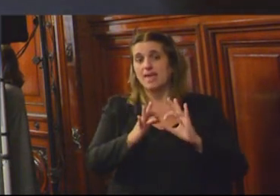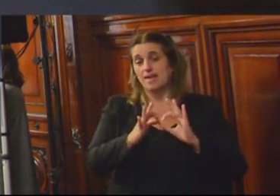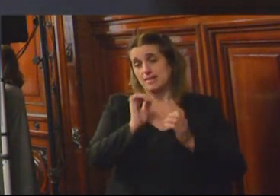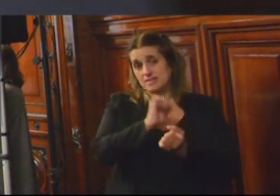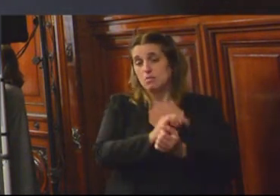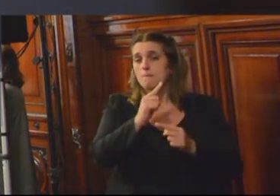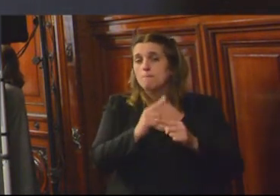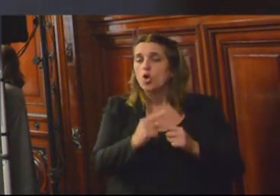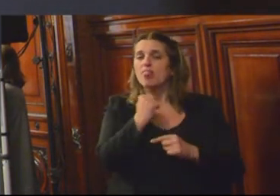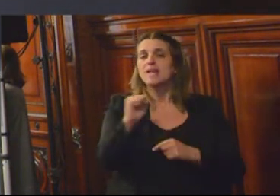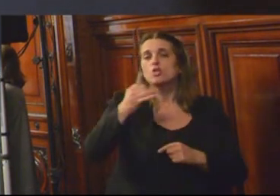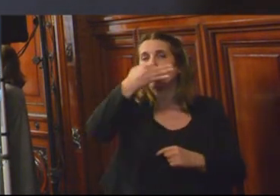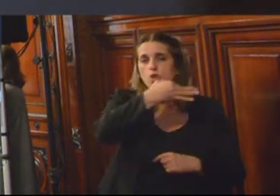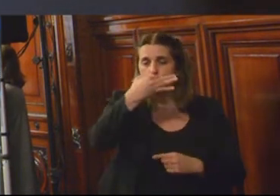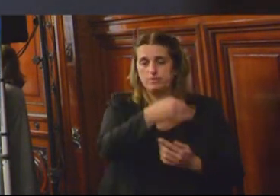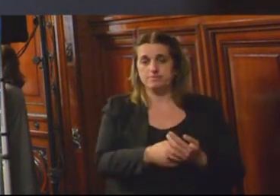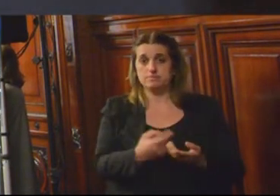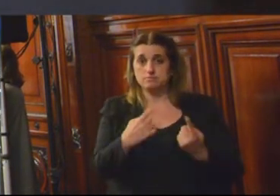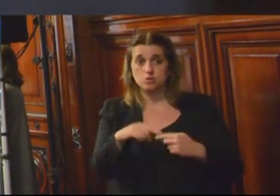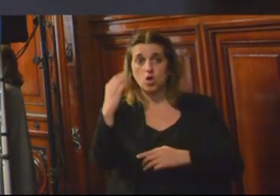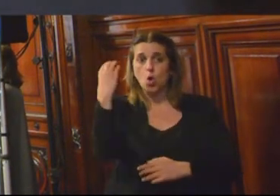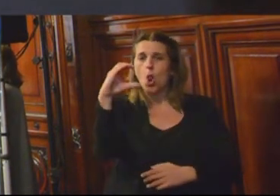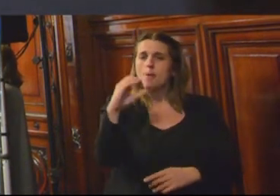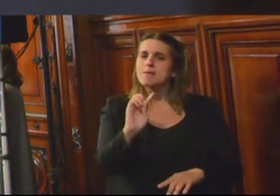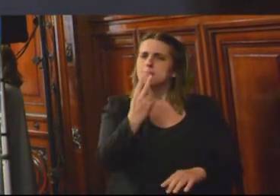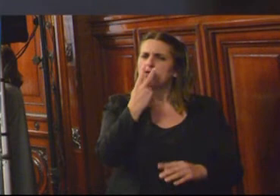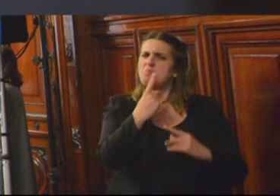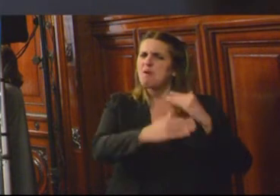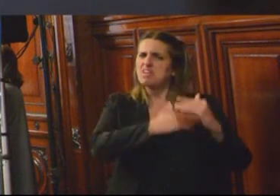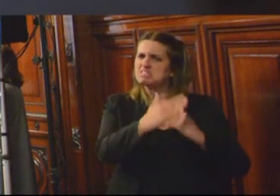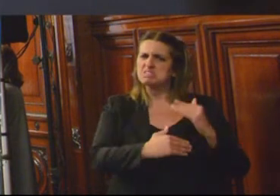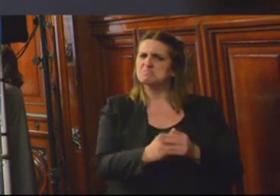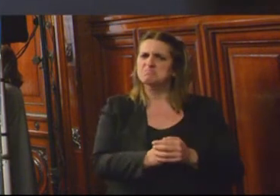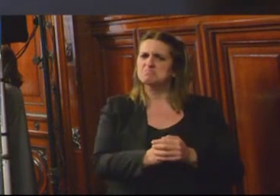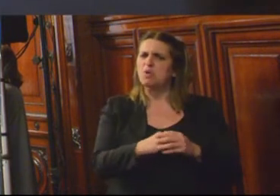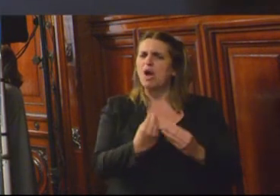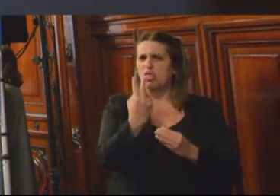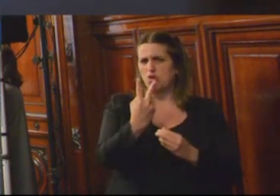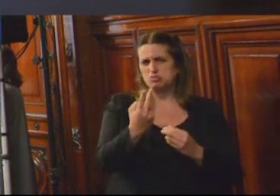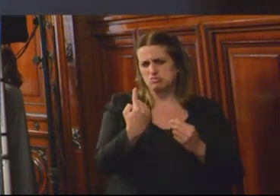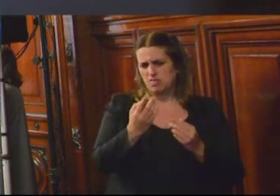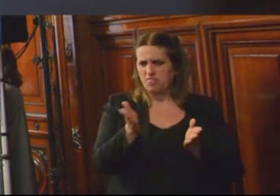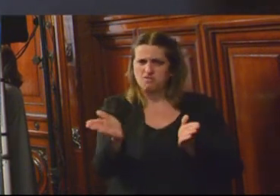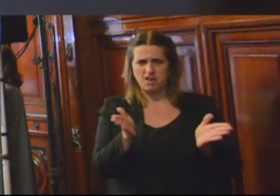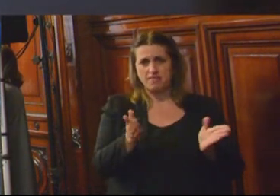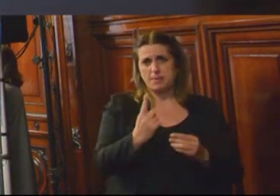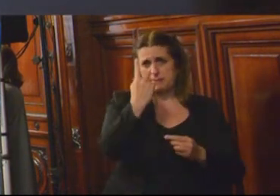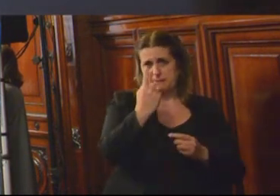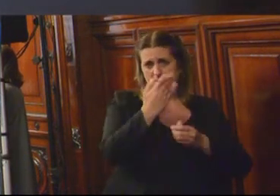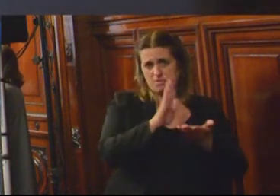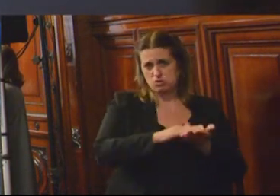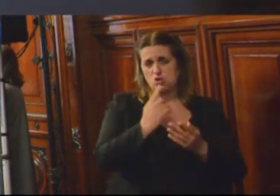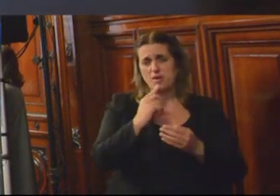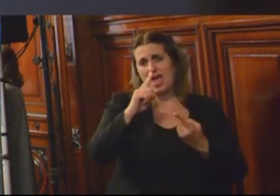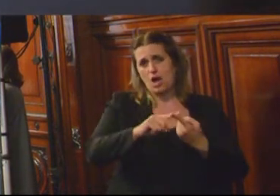de narcotráfico, pues en Colombia no observamos muchos avances. Hay dos iniciativas relacionadas. Primero, que en el marco de los acuerdos de